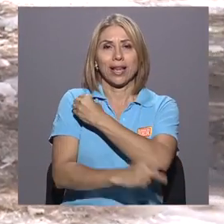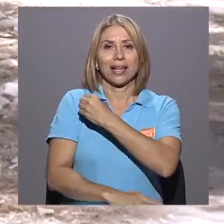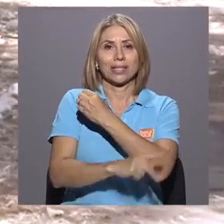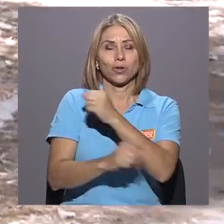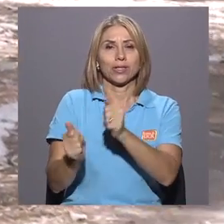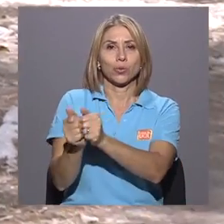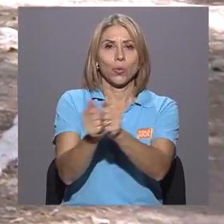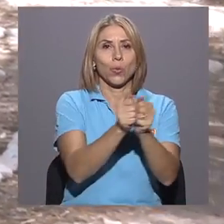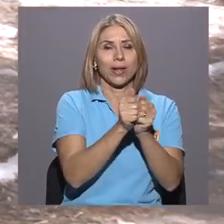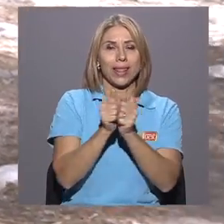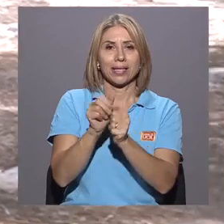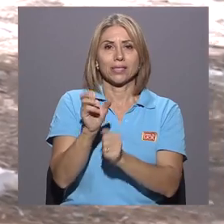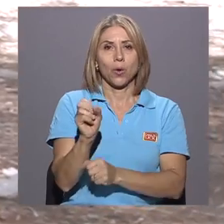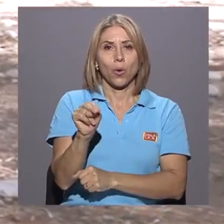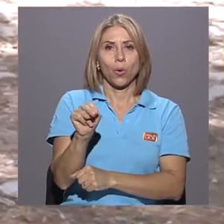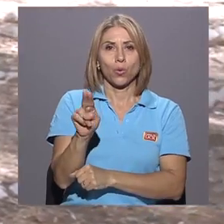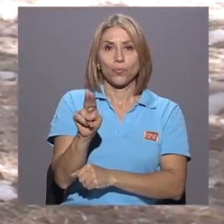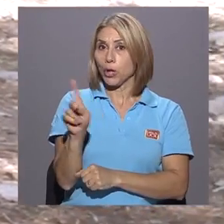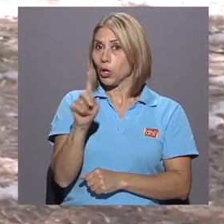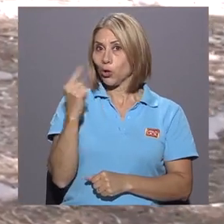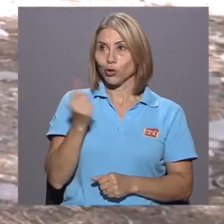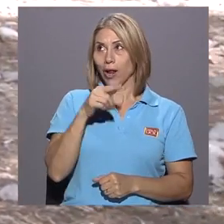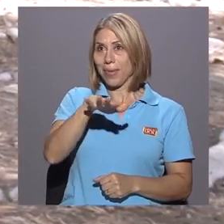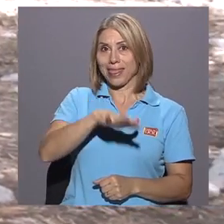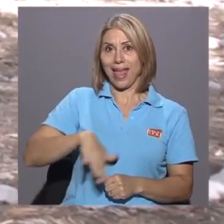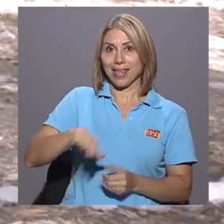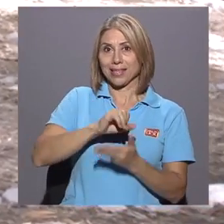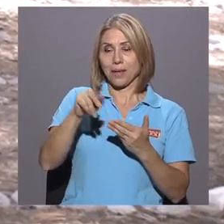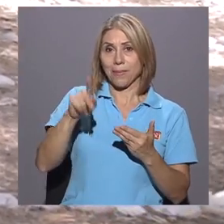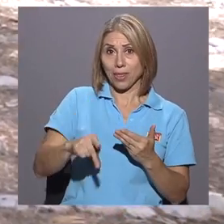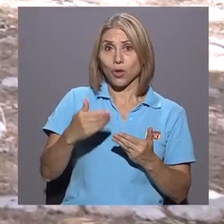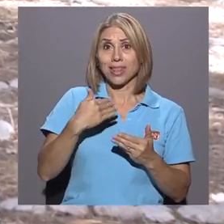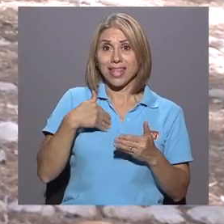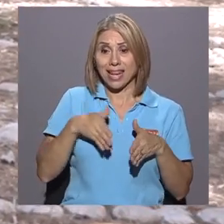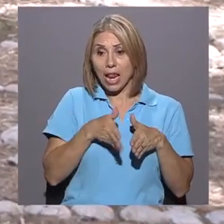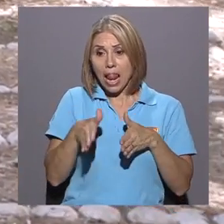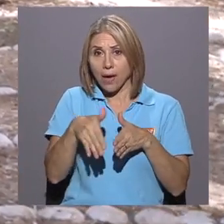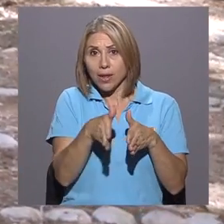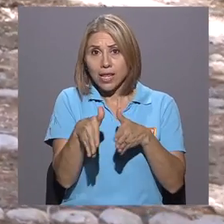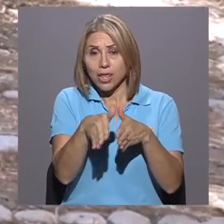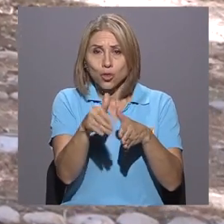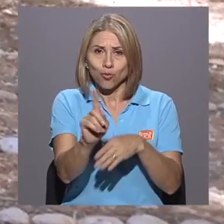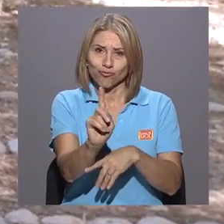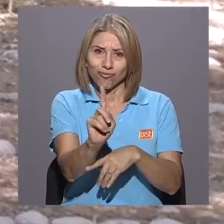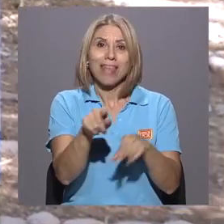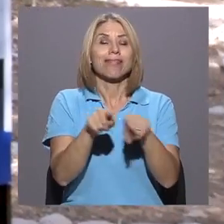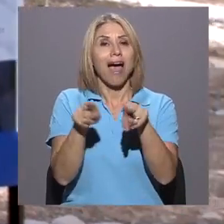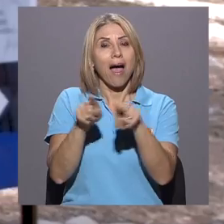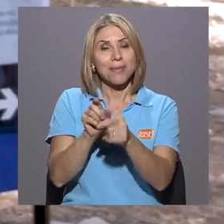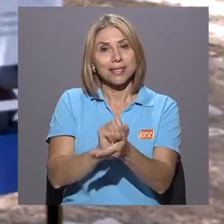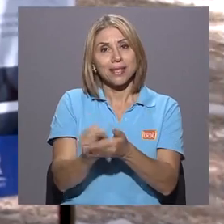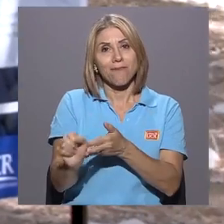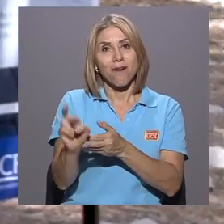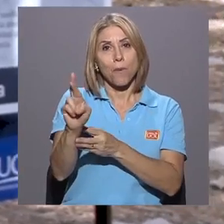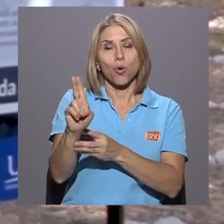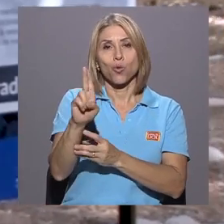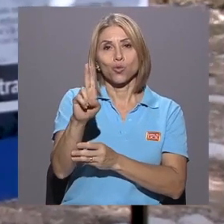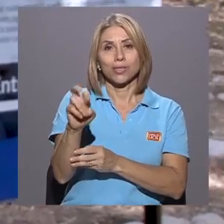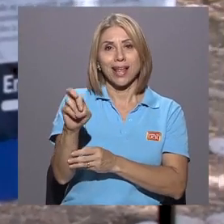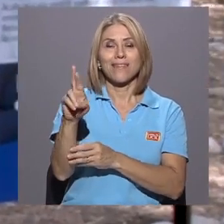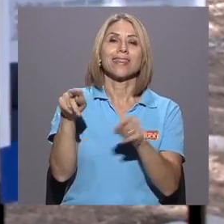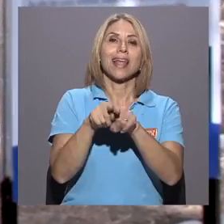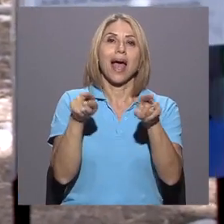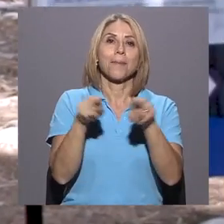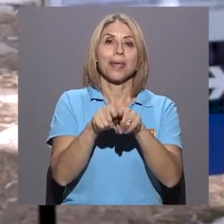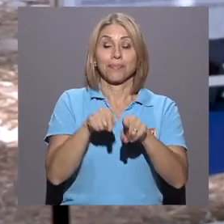Unidas. No solo la sede Rodrigo Facio cuenta con un laberinto similar. La sede de San Ramón también. Y